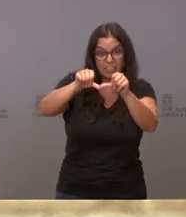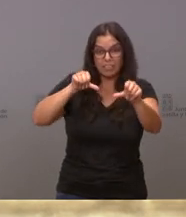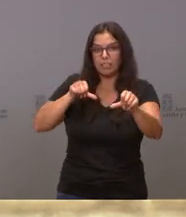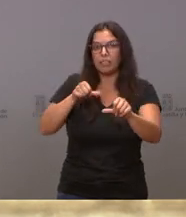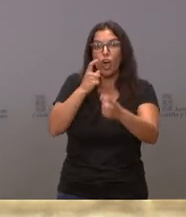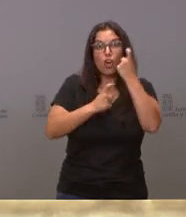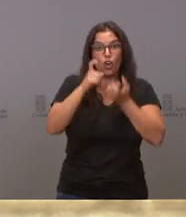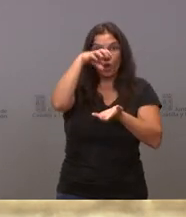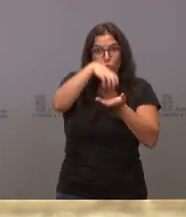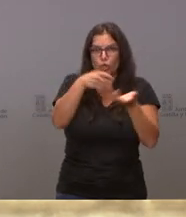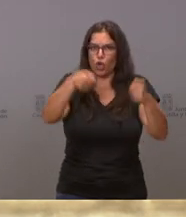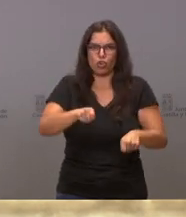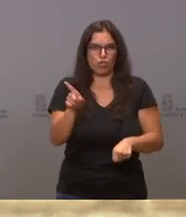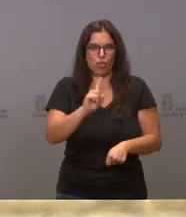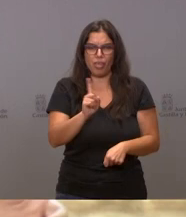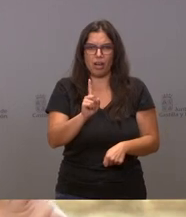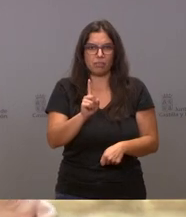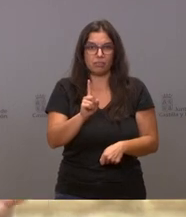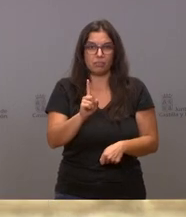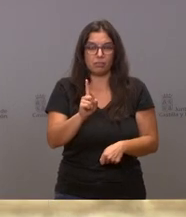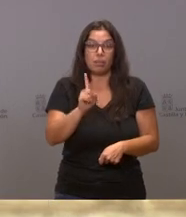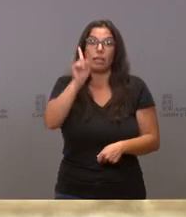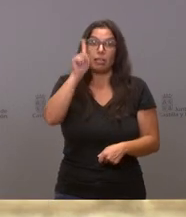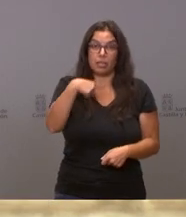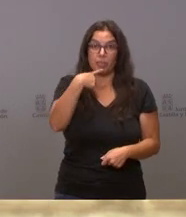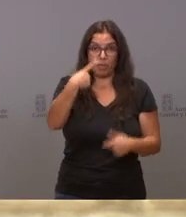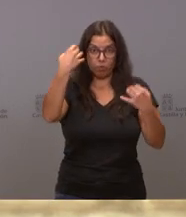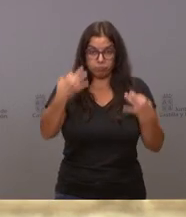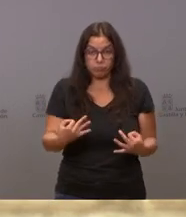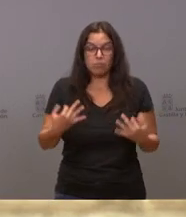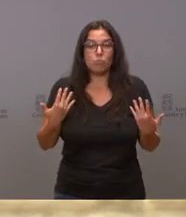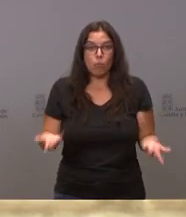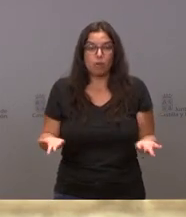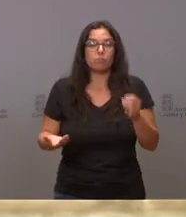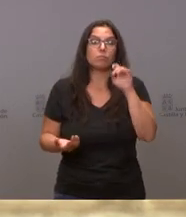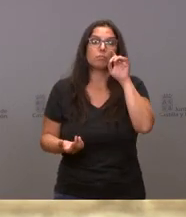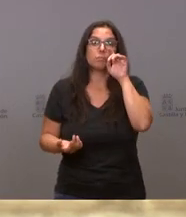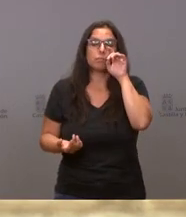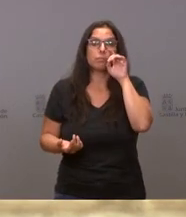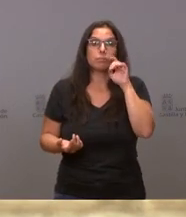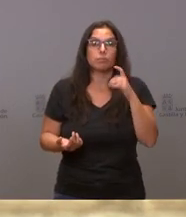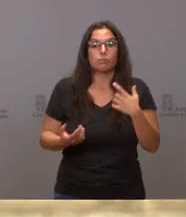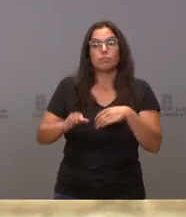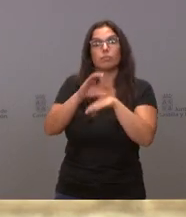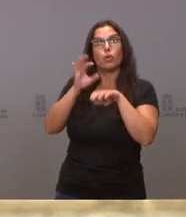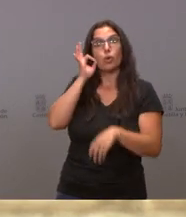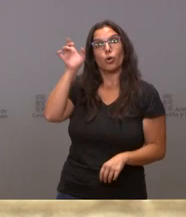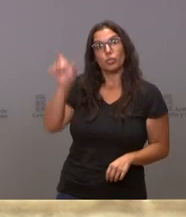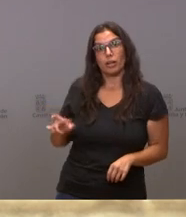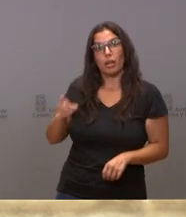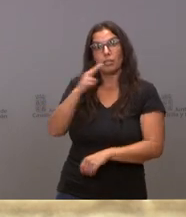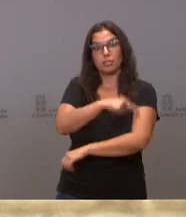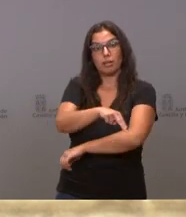consultorios sanitarios. Y lo que sí también puedo decirle es que la consejera de Sanidad